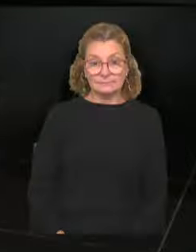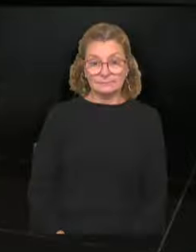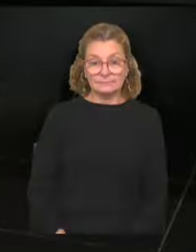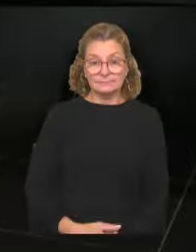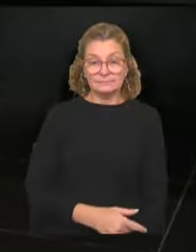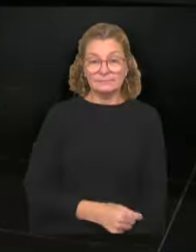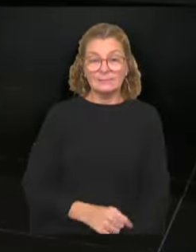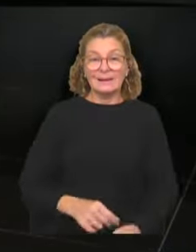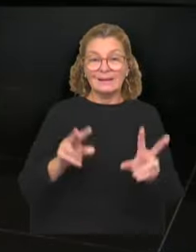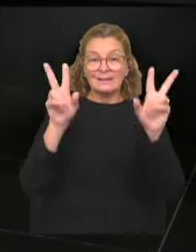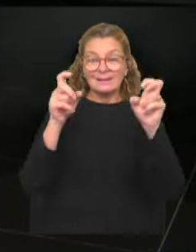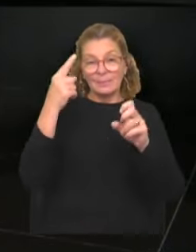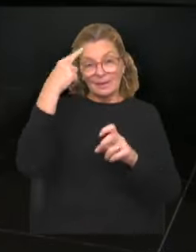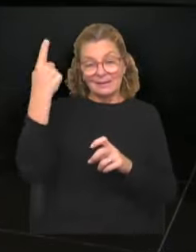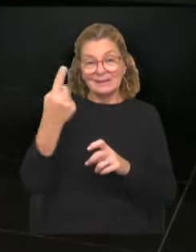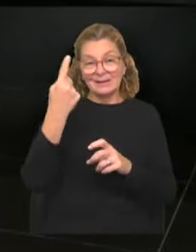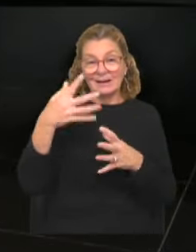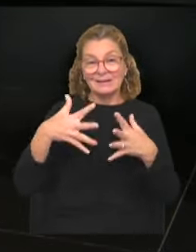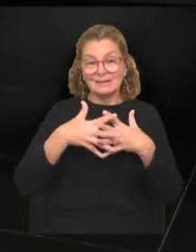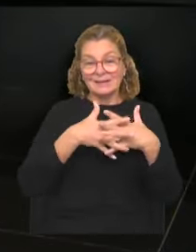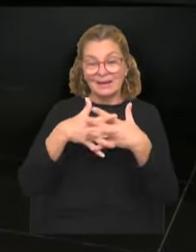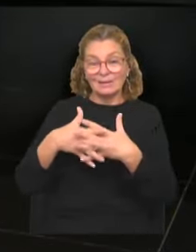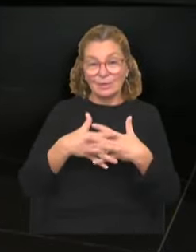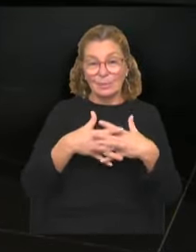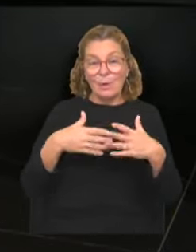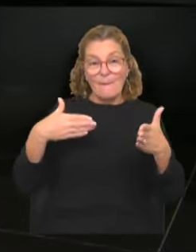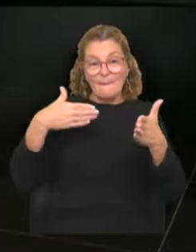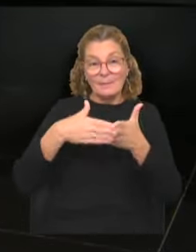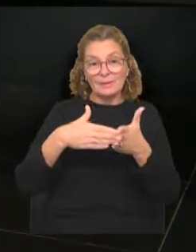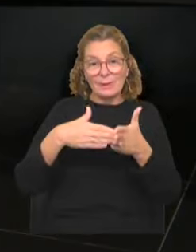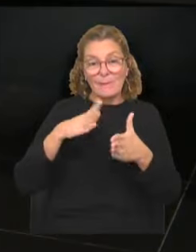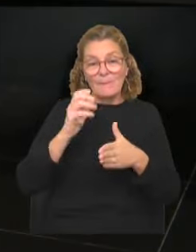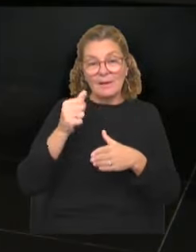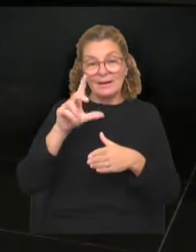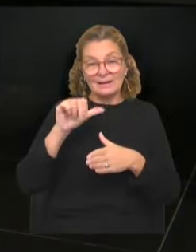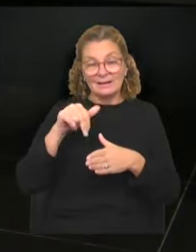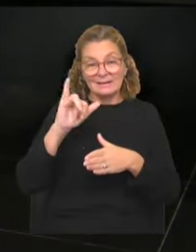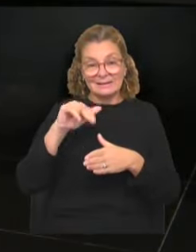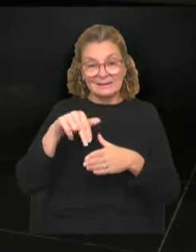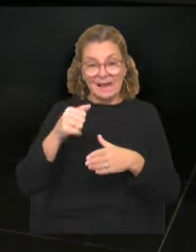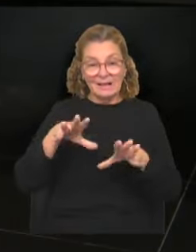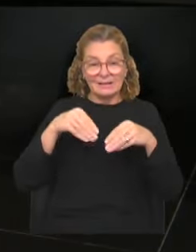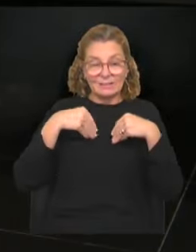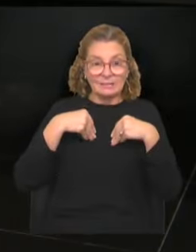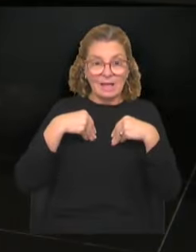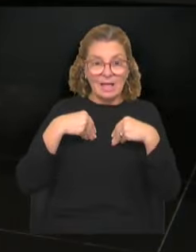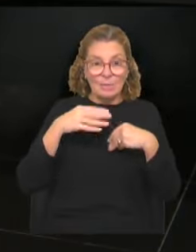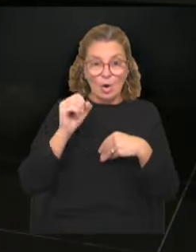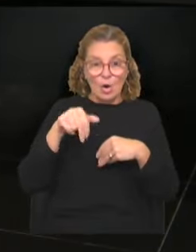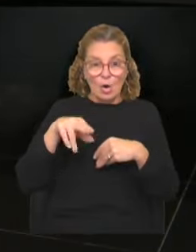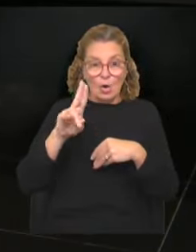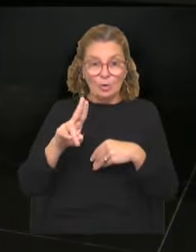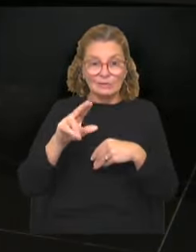En el ámbito internacional, Estados Unidos impidió que Palestina fuera aceptada como Estado pleno por parte de la ONU. Está